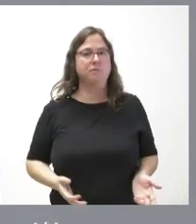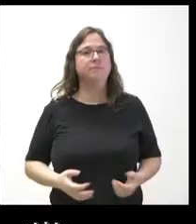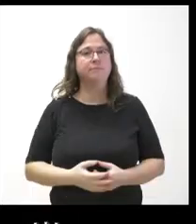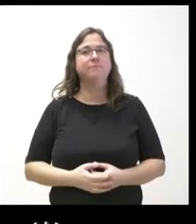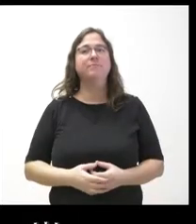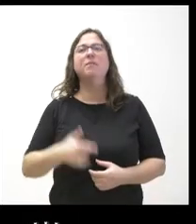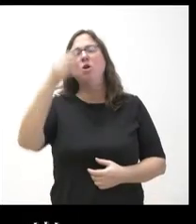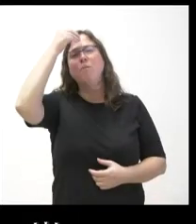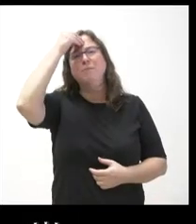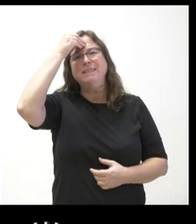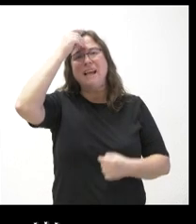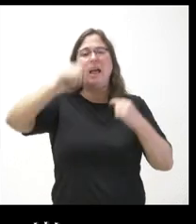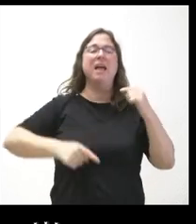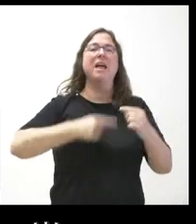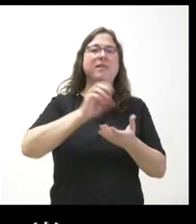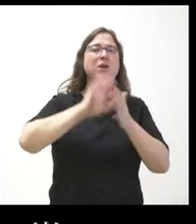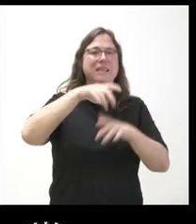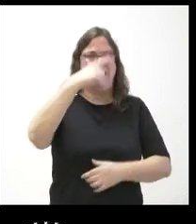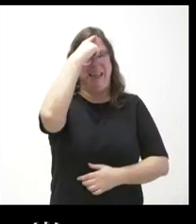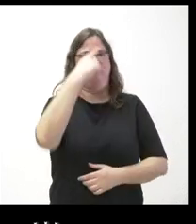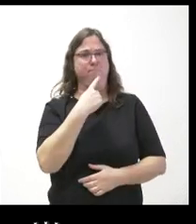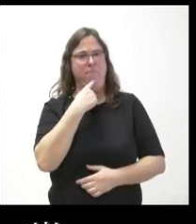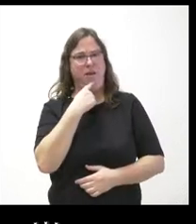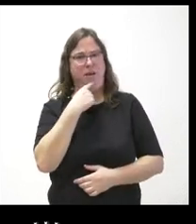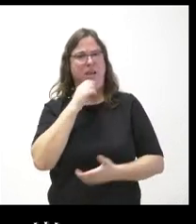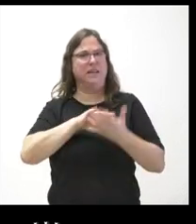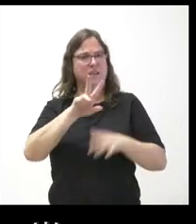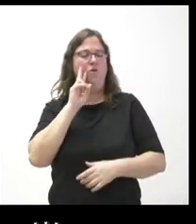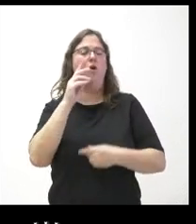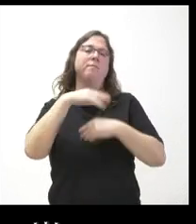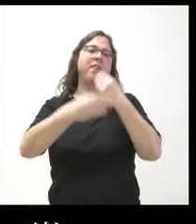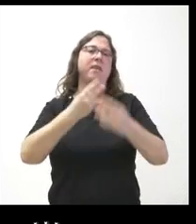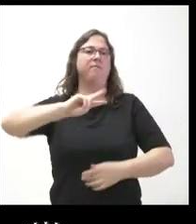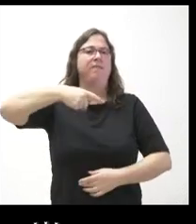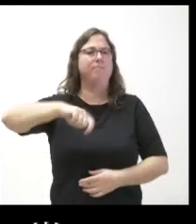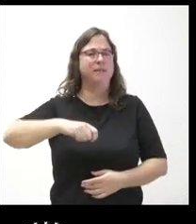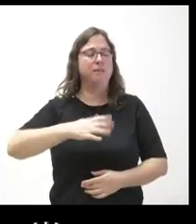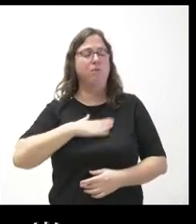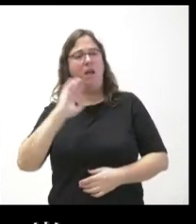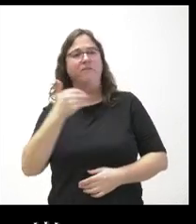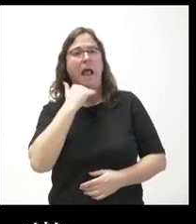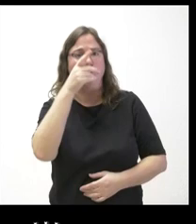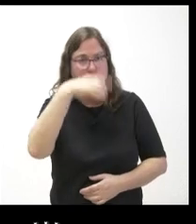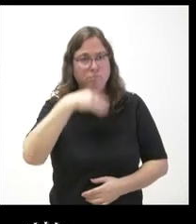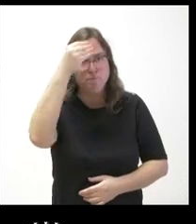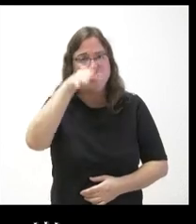Pero no considera que tiene efectos sobre Castilla y León, sobre la imagen que proyecta Castilla y León, porque eso pueda tener repercusión de algún tipo. No teme ningún problema. En